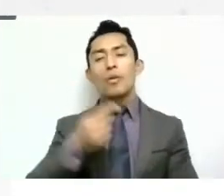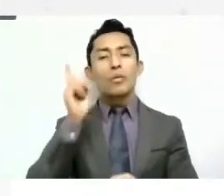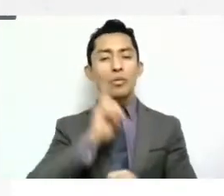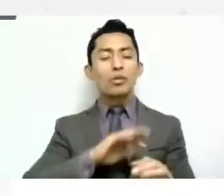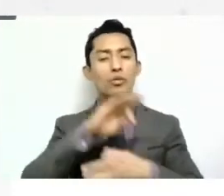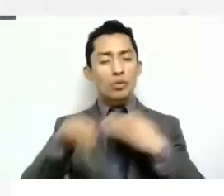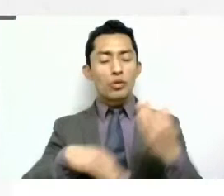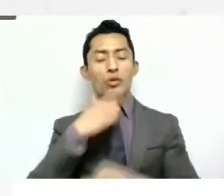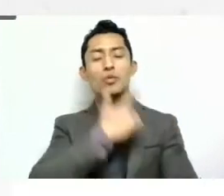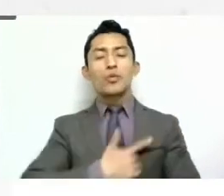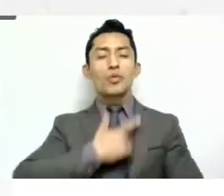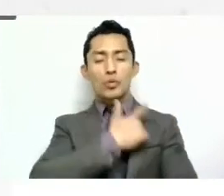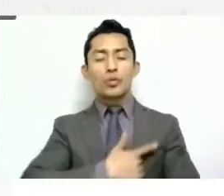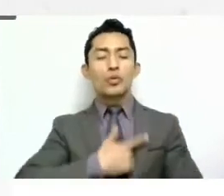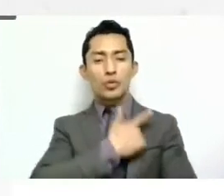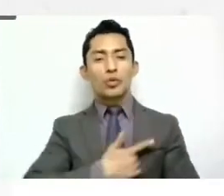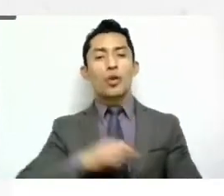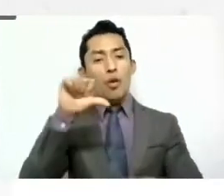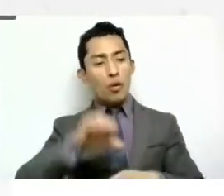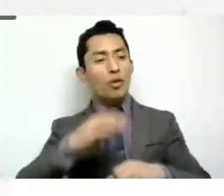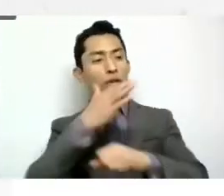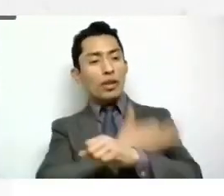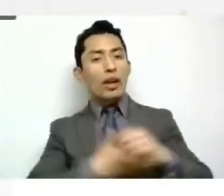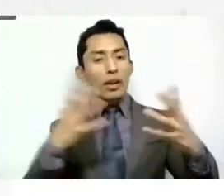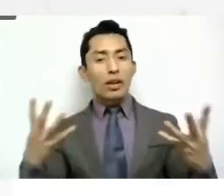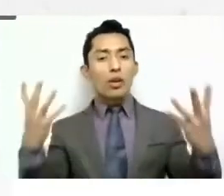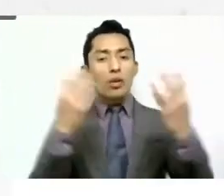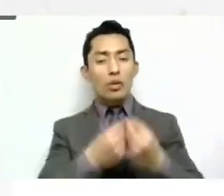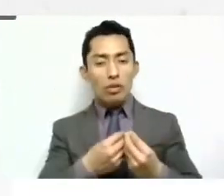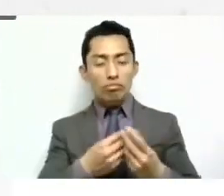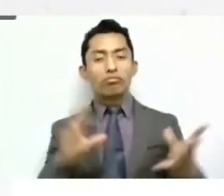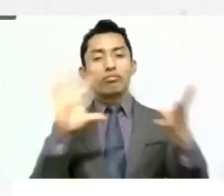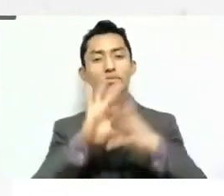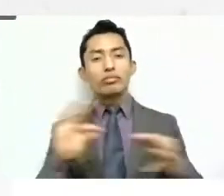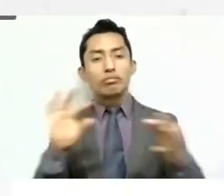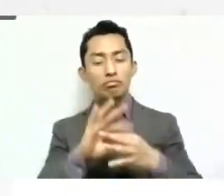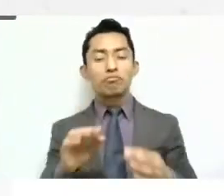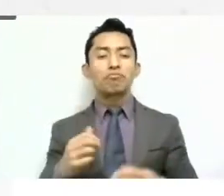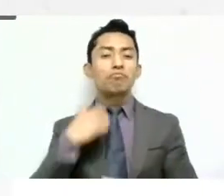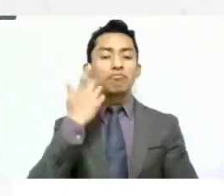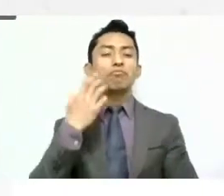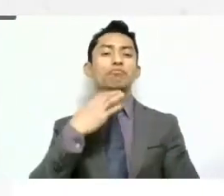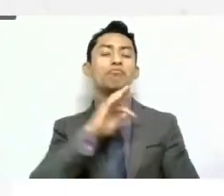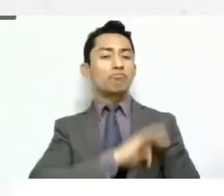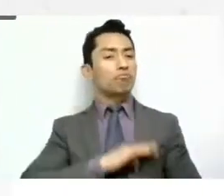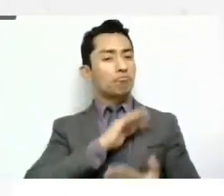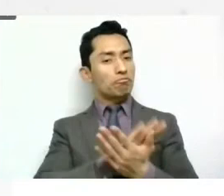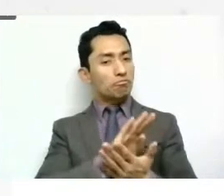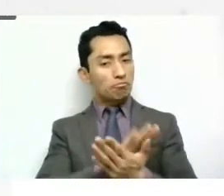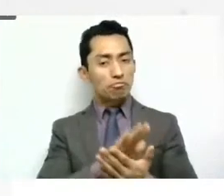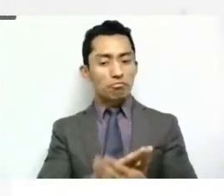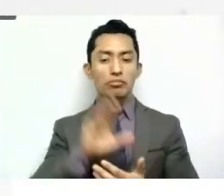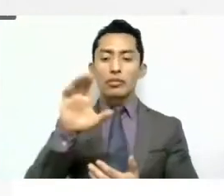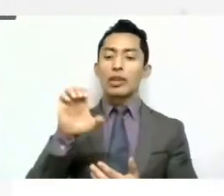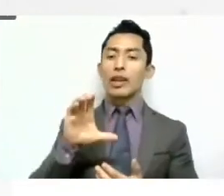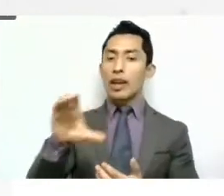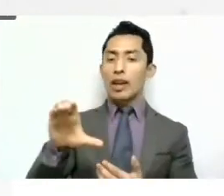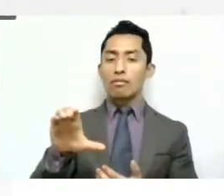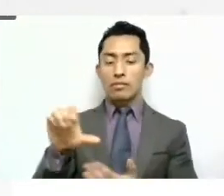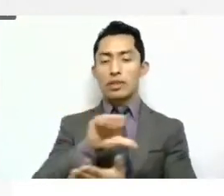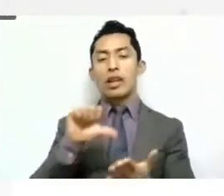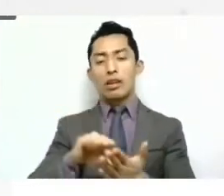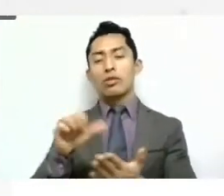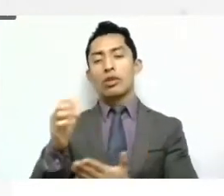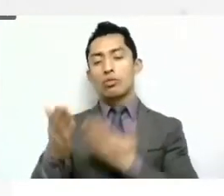gusto estar esta tarde aquí. Me gustaría felicitar al Centro de Estudios Constitucionales por esta